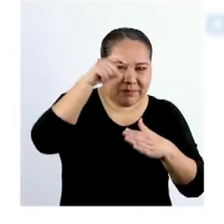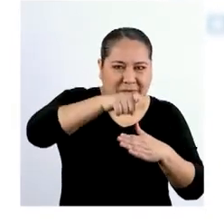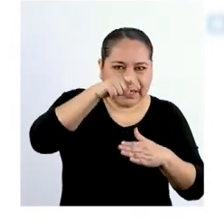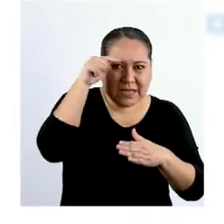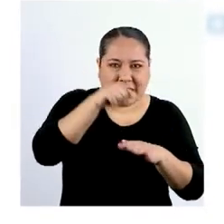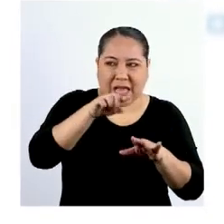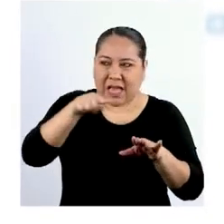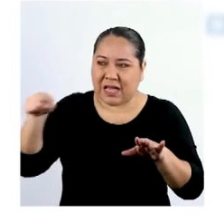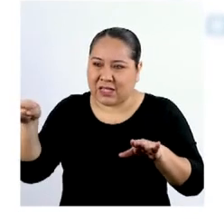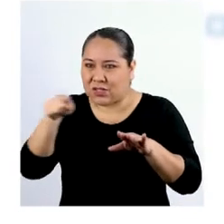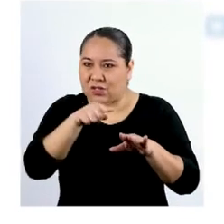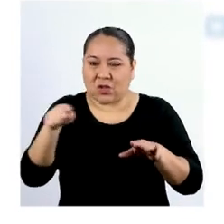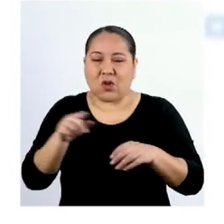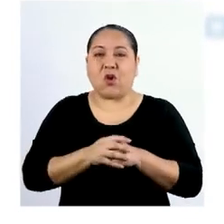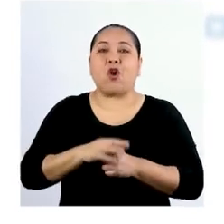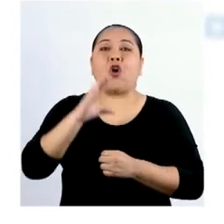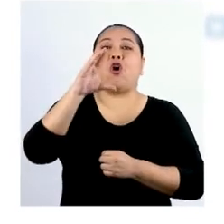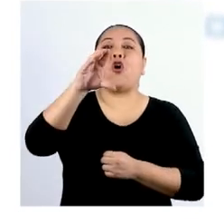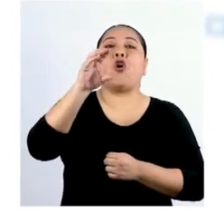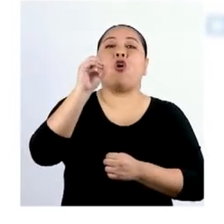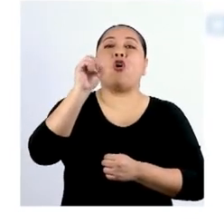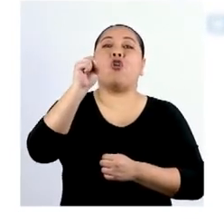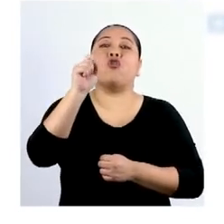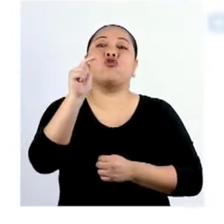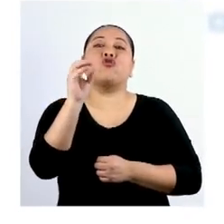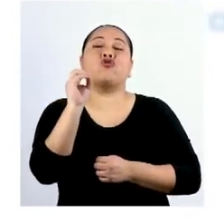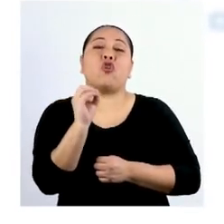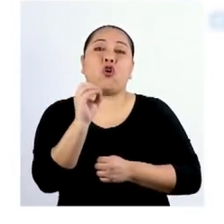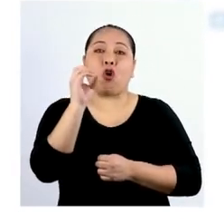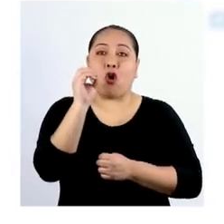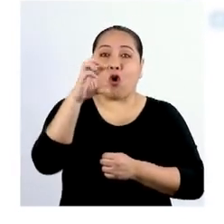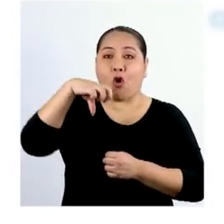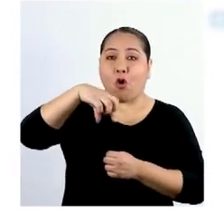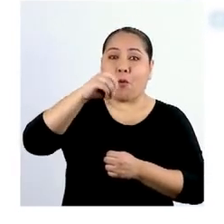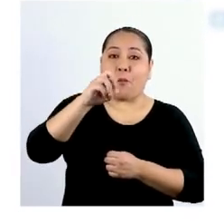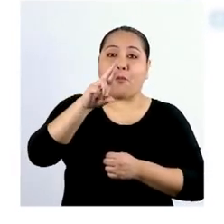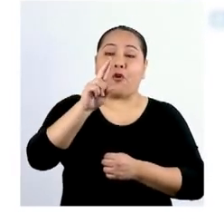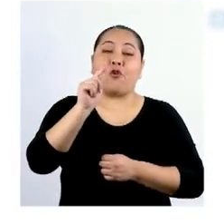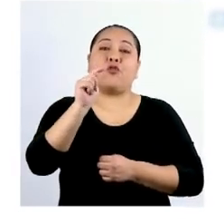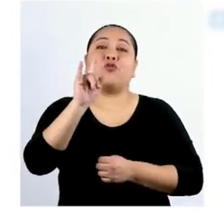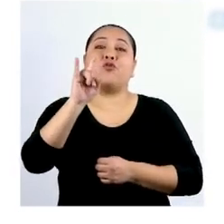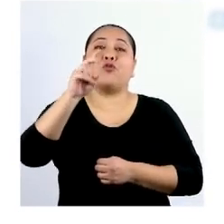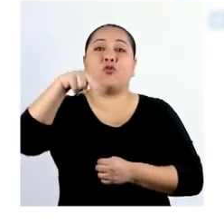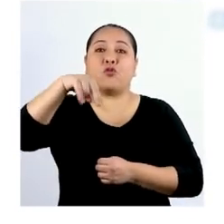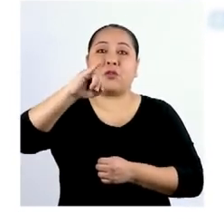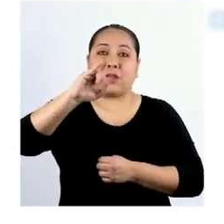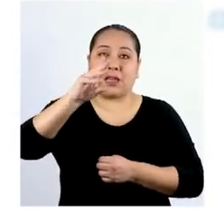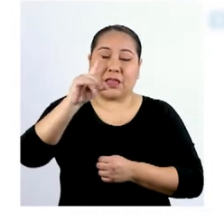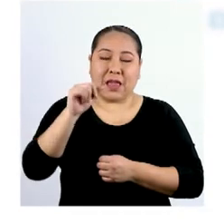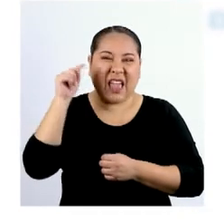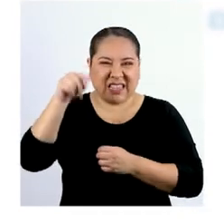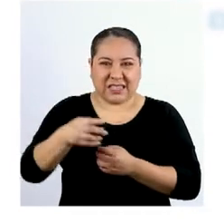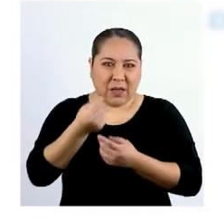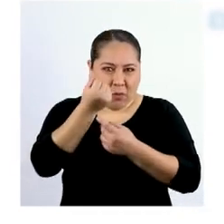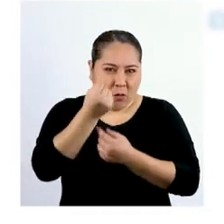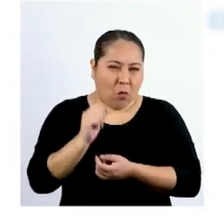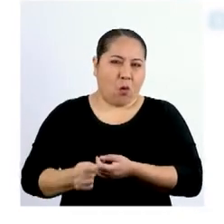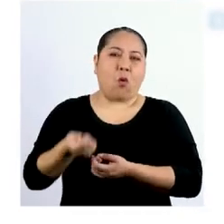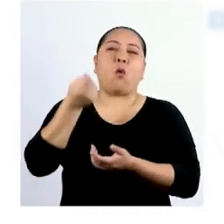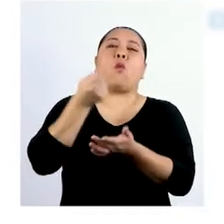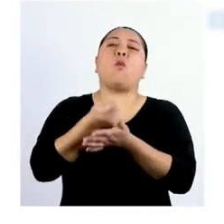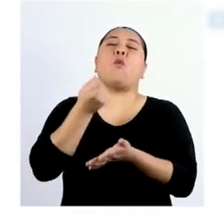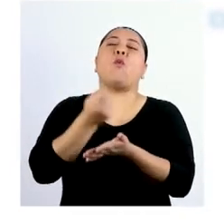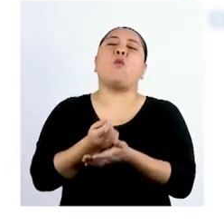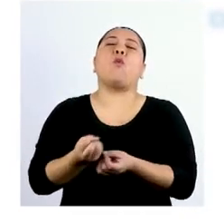necesidad se conoce como el costo de oportunidad. Así, nuestro costo de oportunidad de estudiar para el